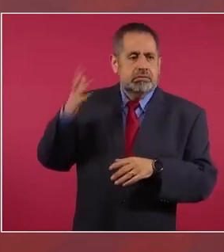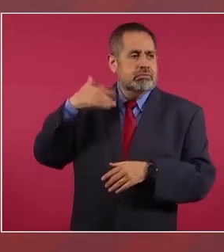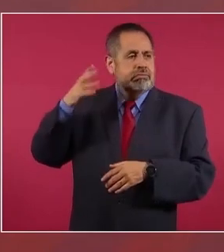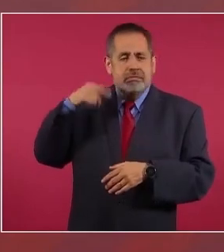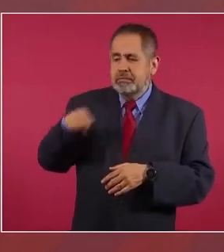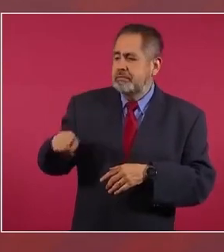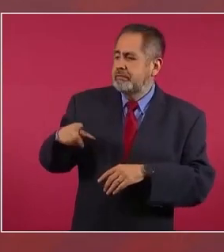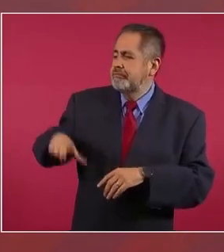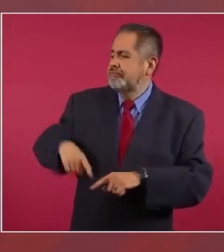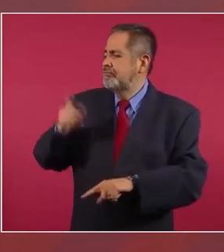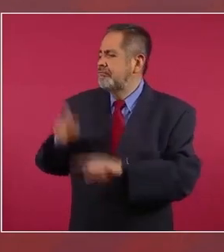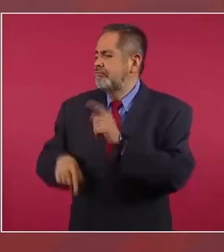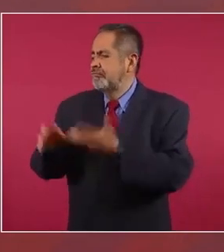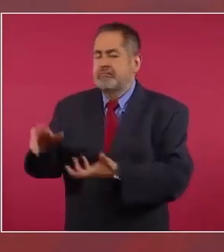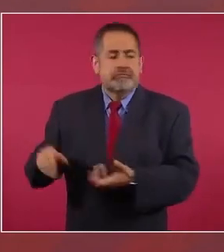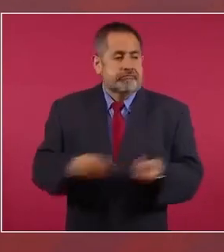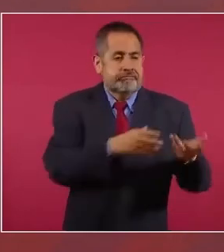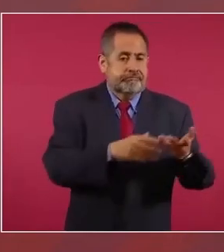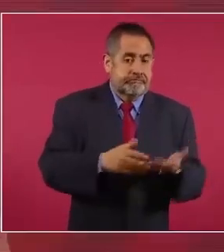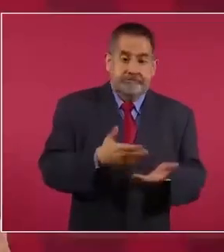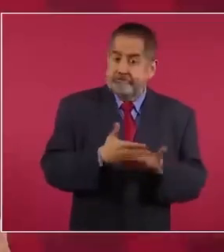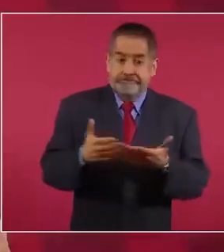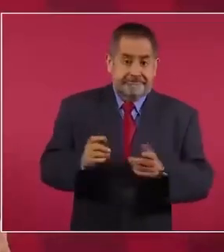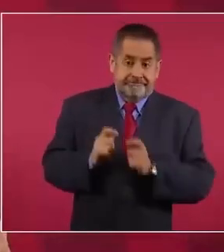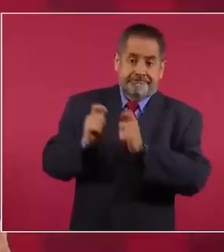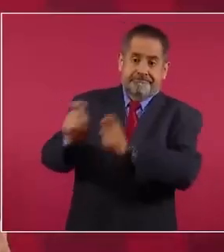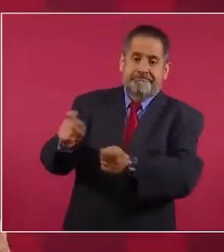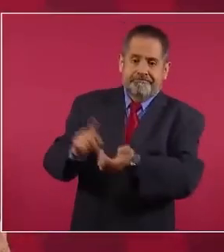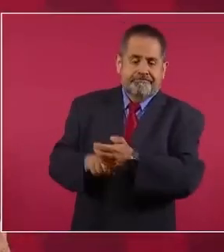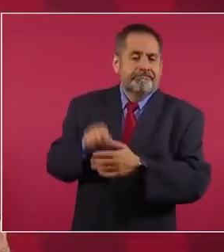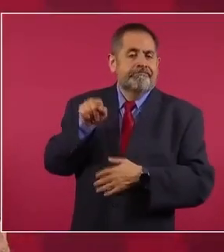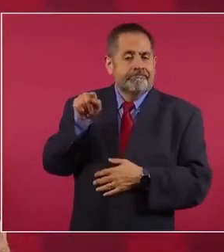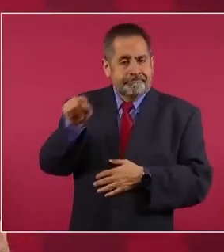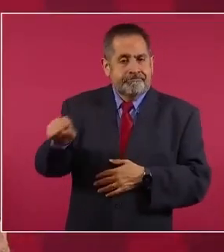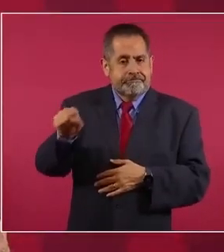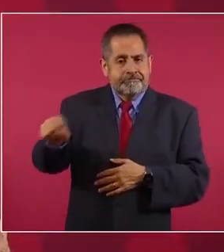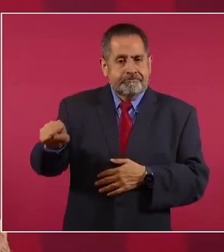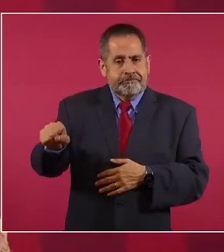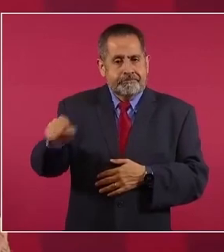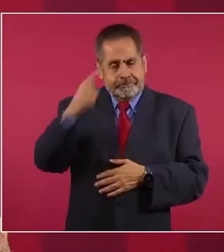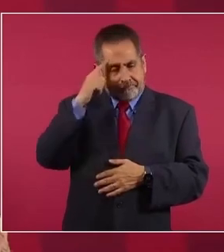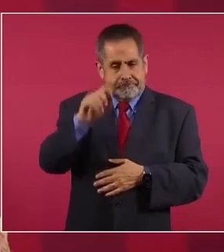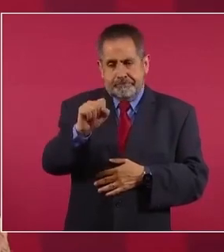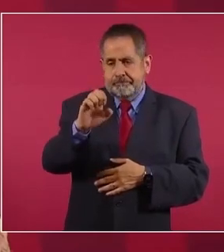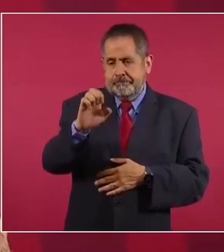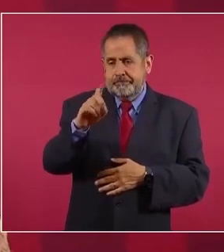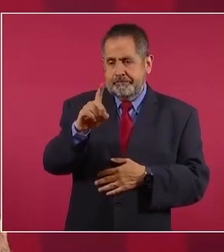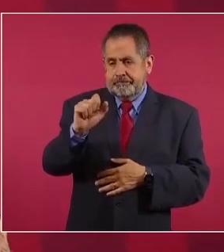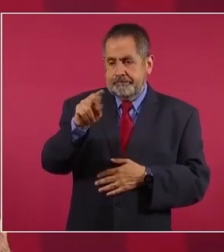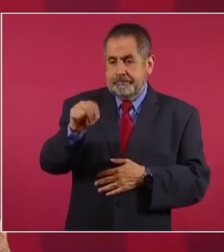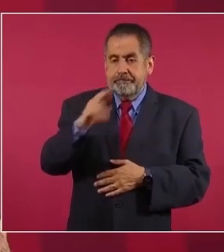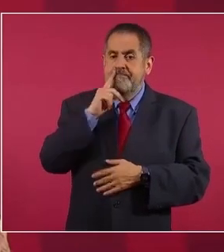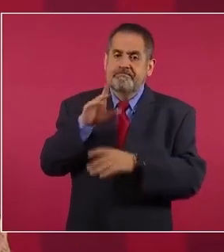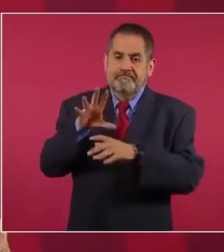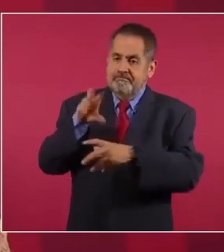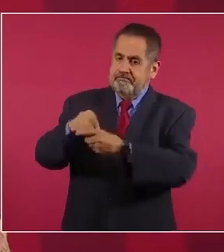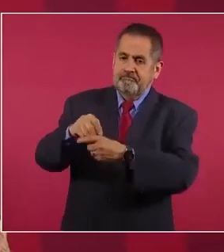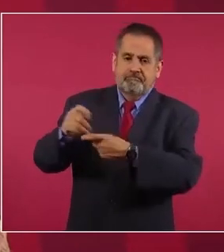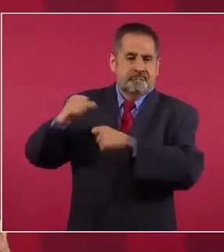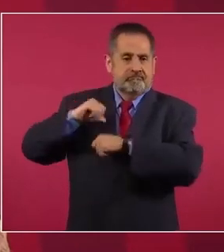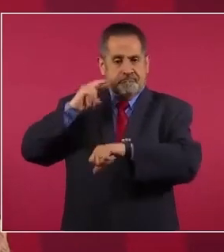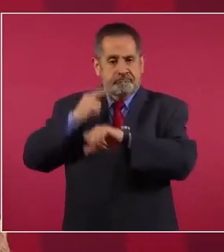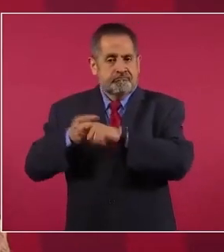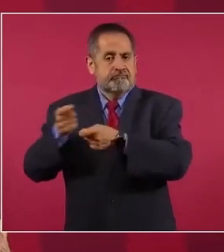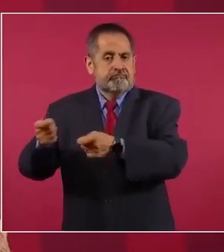lo hicieron si está en manos de comunicaciones que si está en manos de la Secretaría de Defensa y además